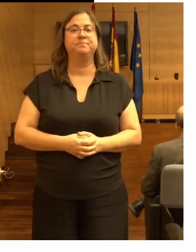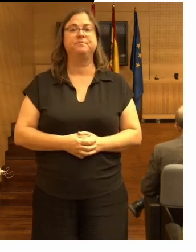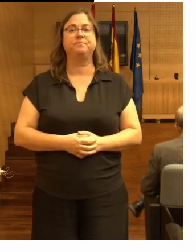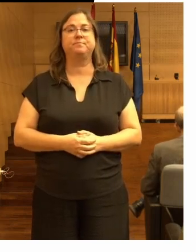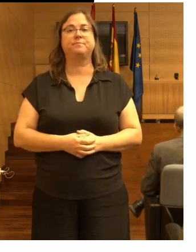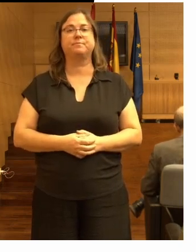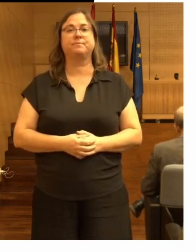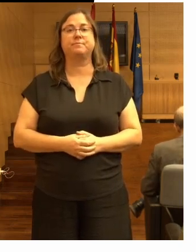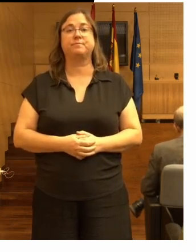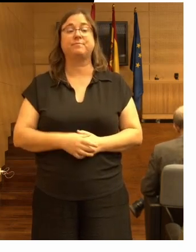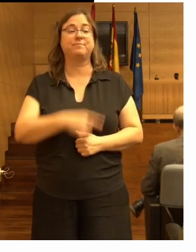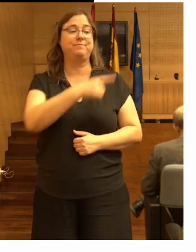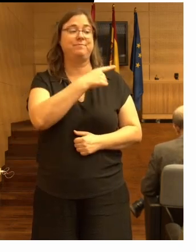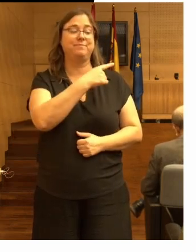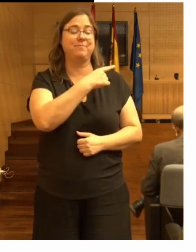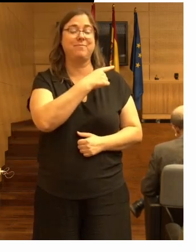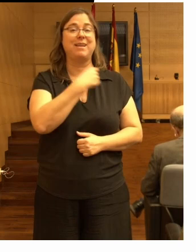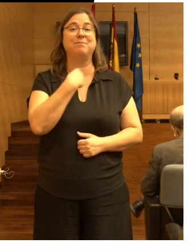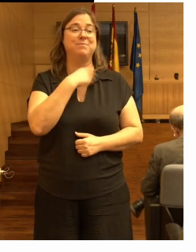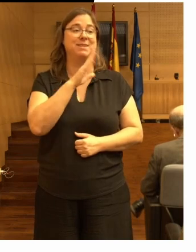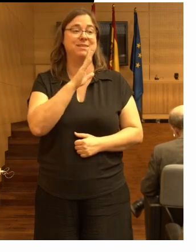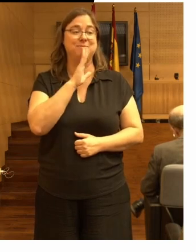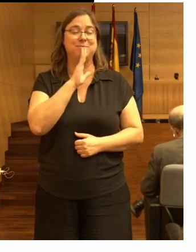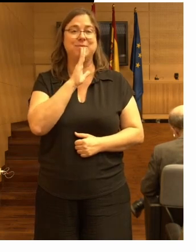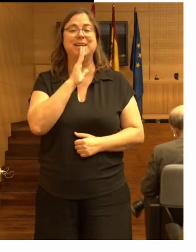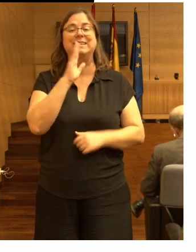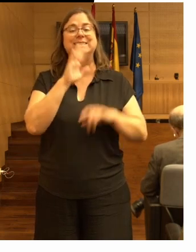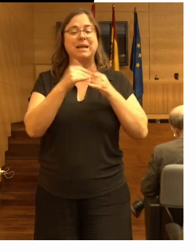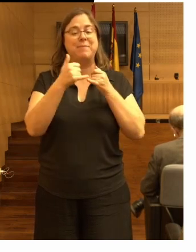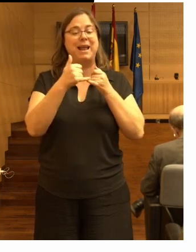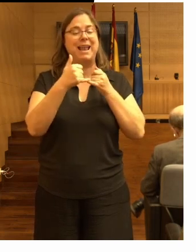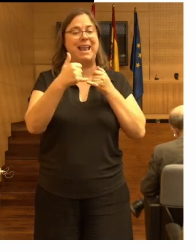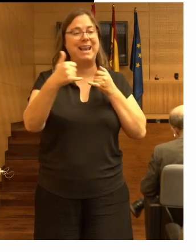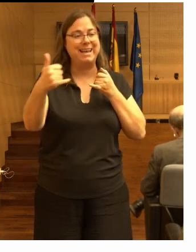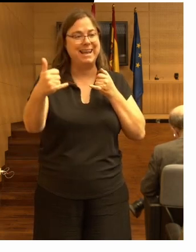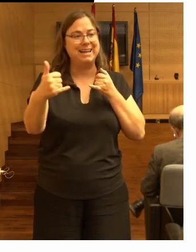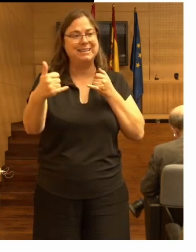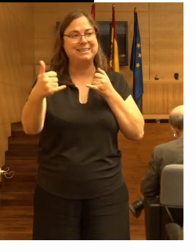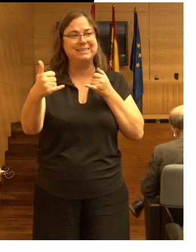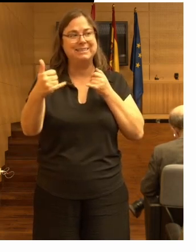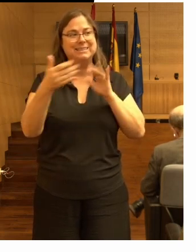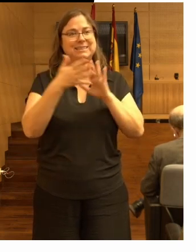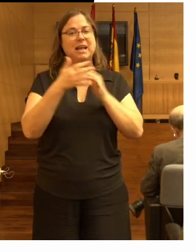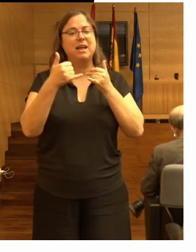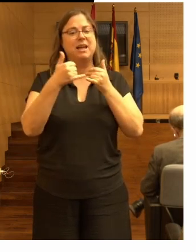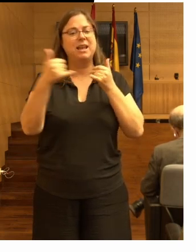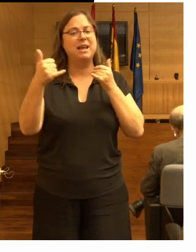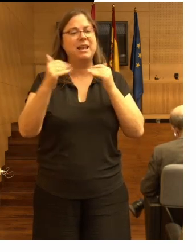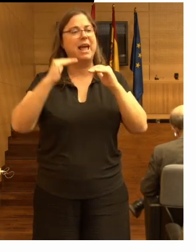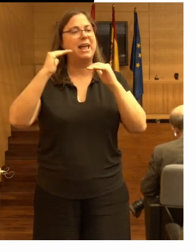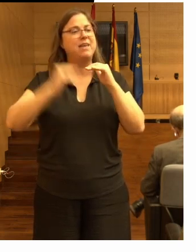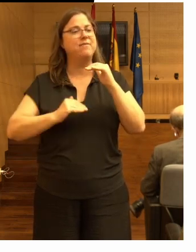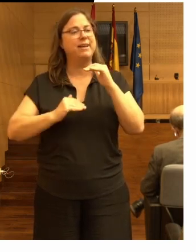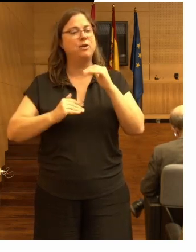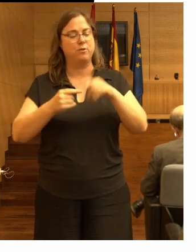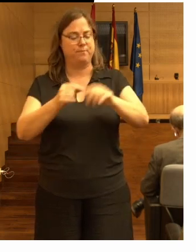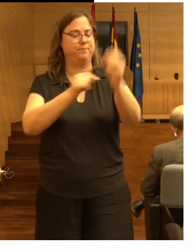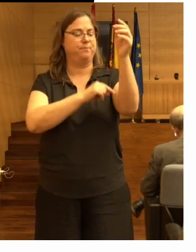esta línea es a la que me refiero con la línea inferior de la pierna